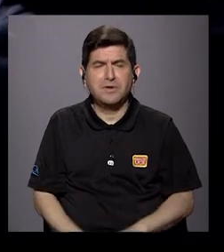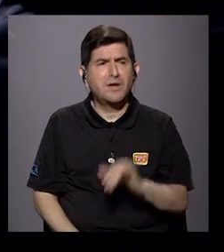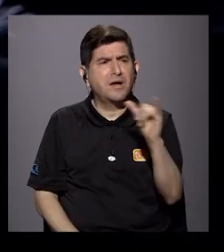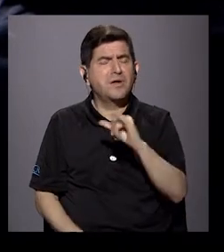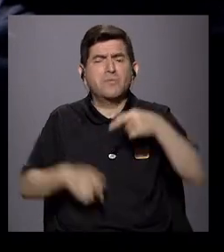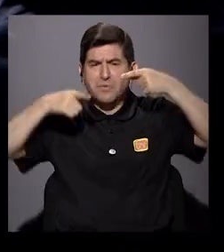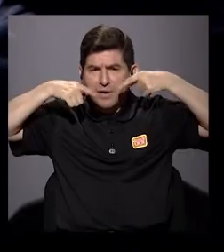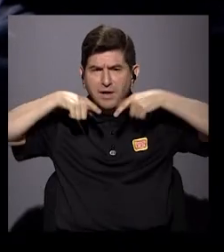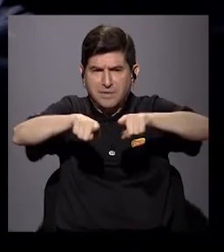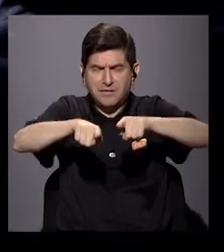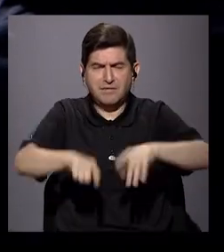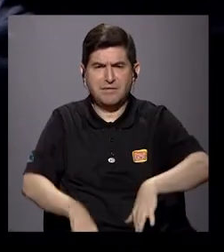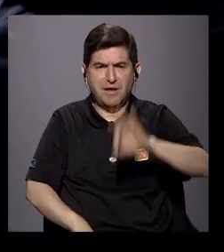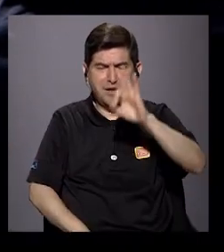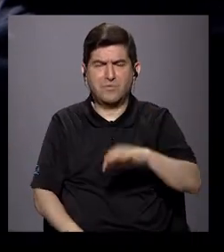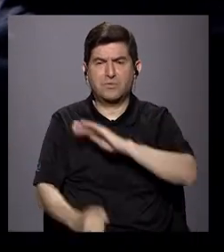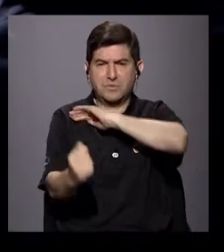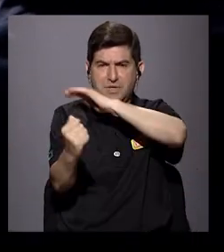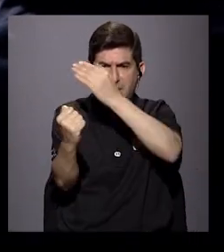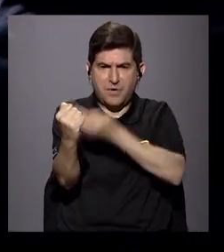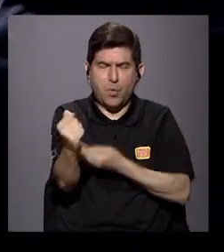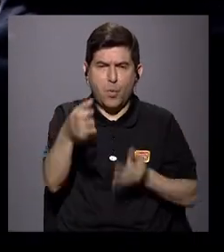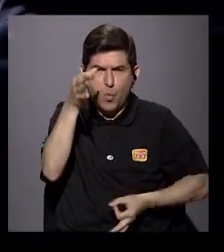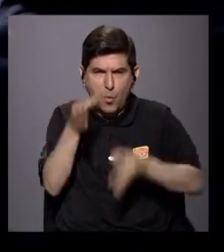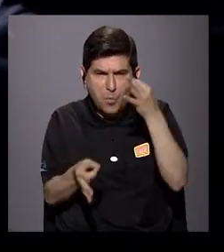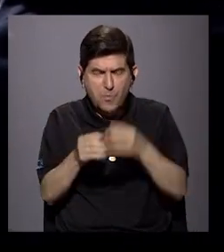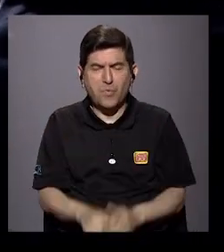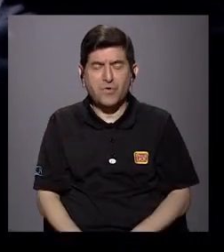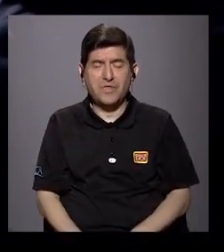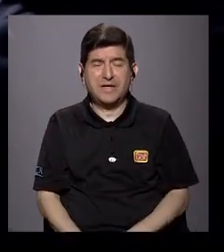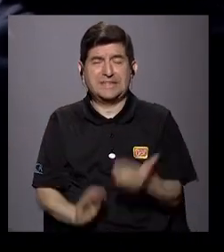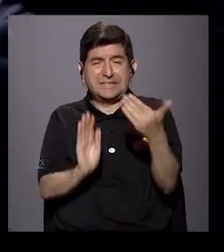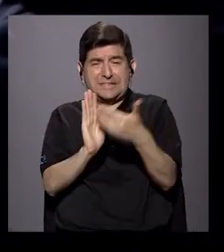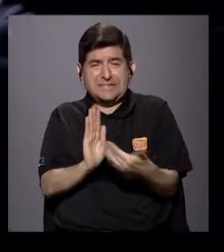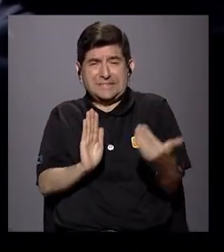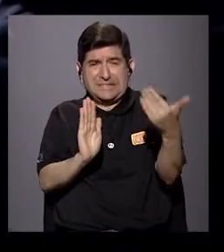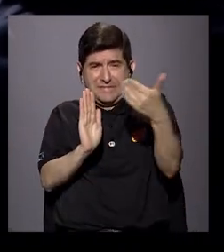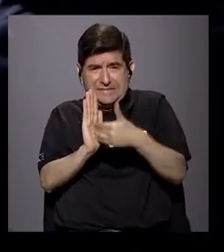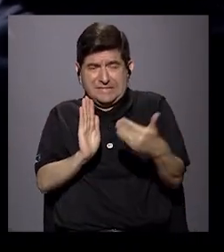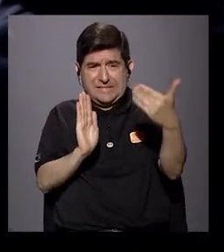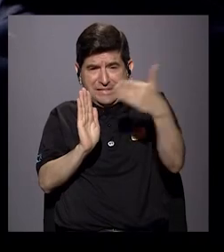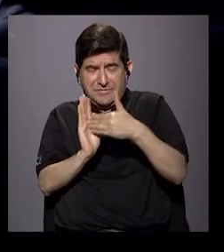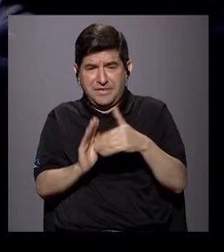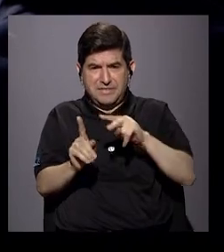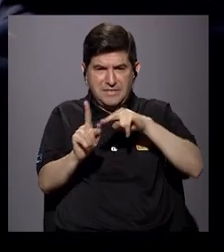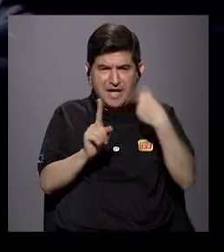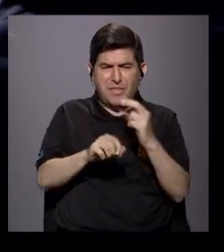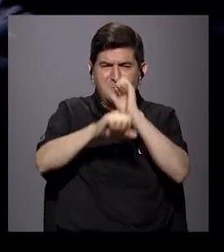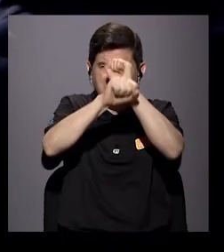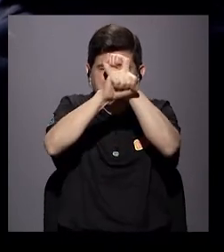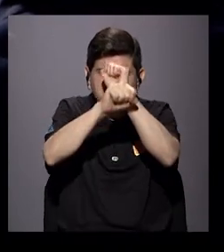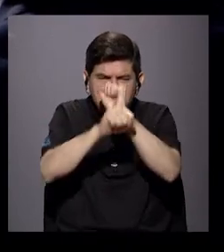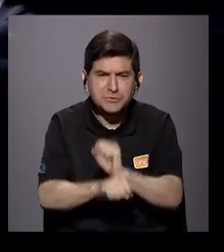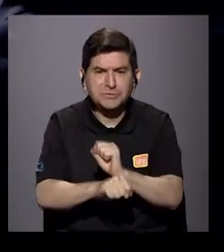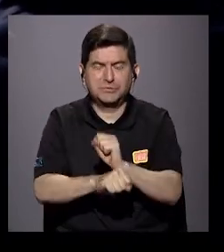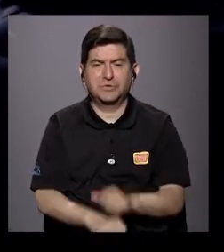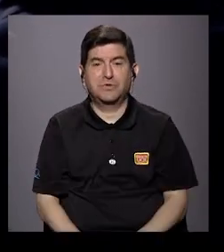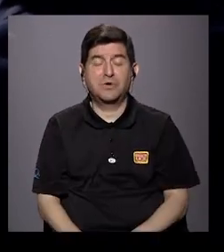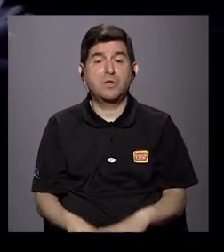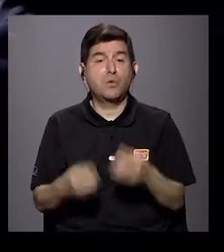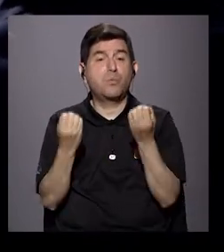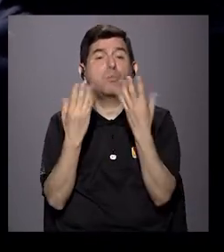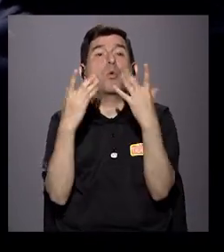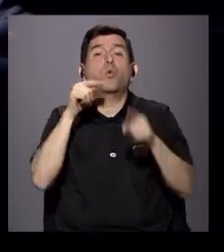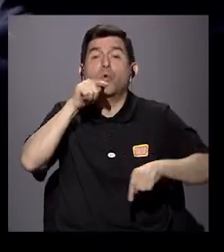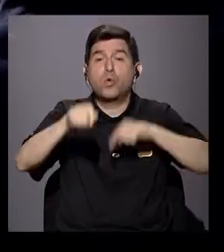paralelamente a eso, si nos encontramos también un poder judicial que estuvo y ha estado sometido a esa visión conservadora y que ha